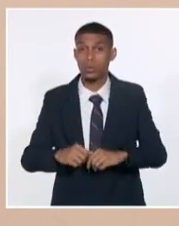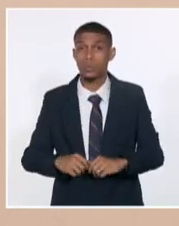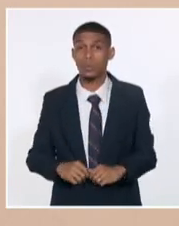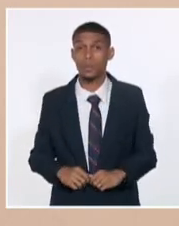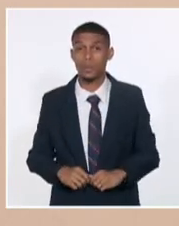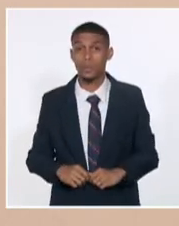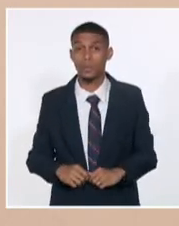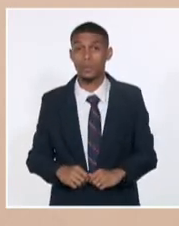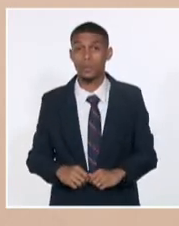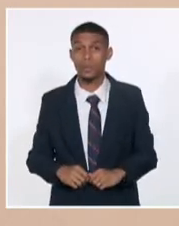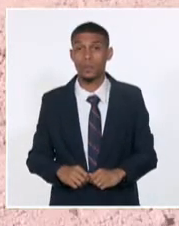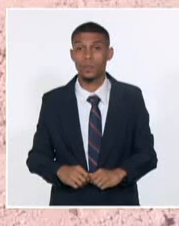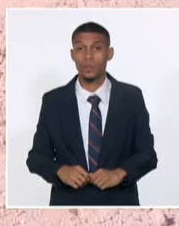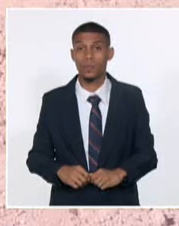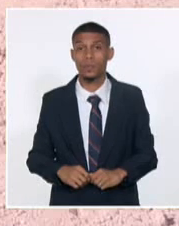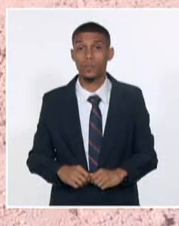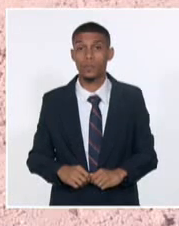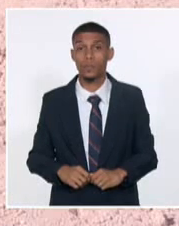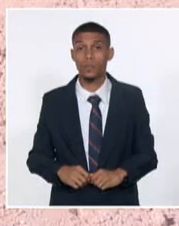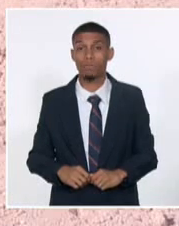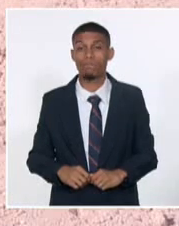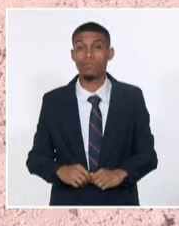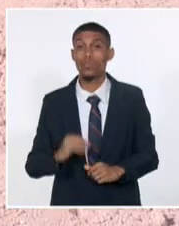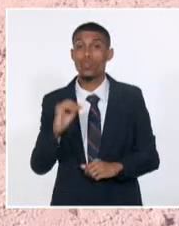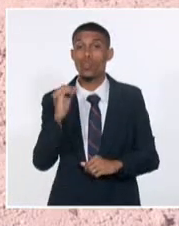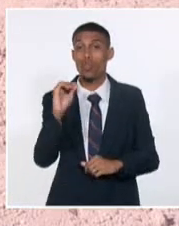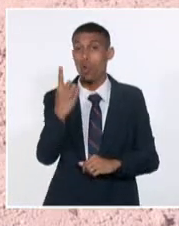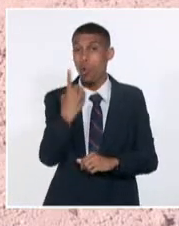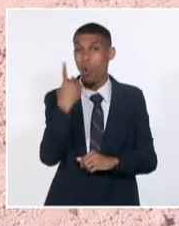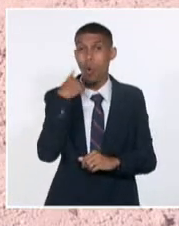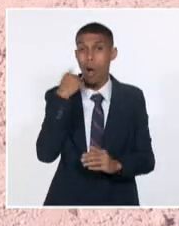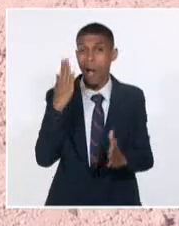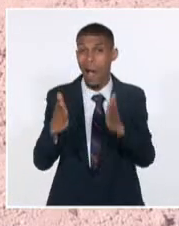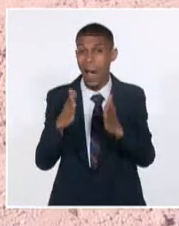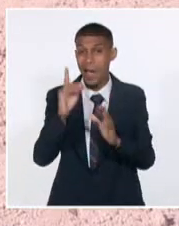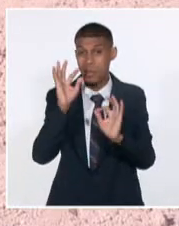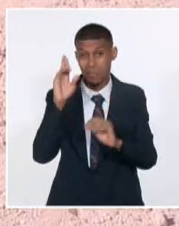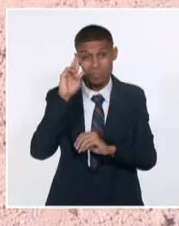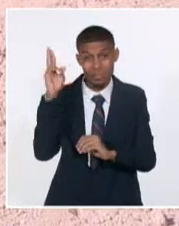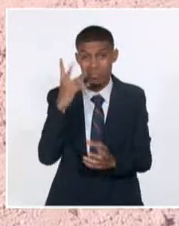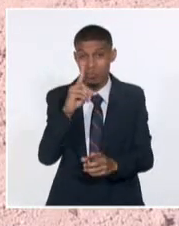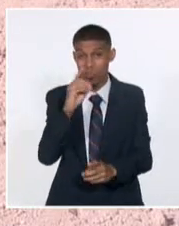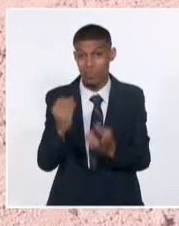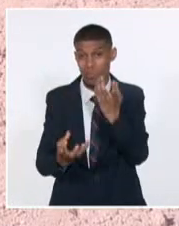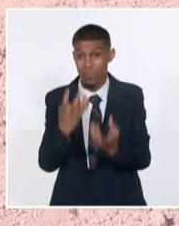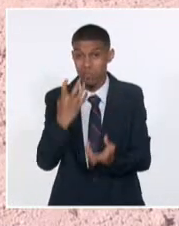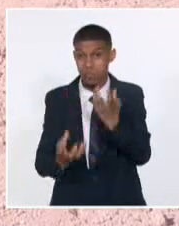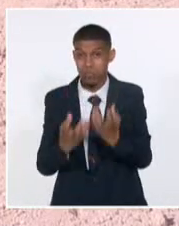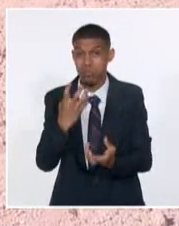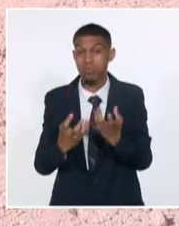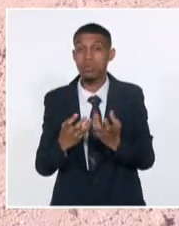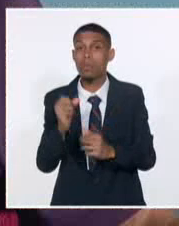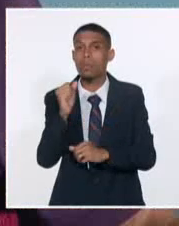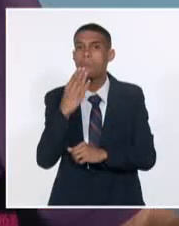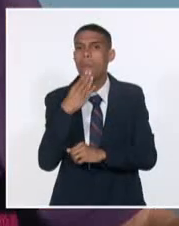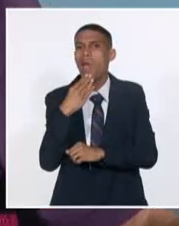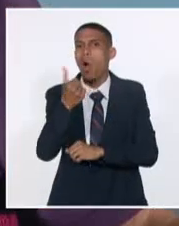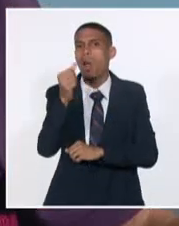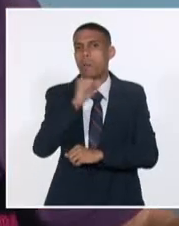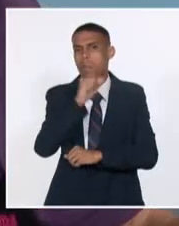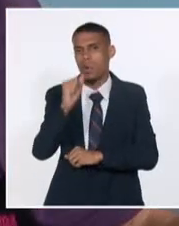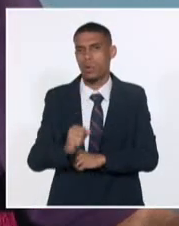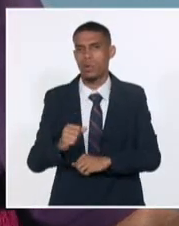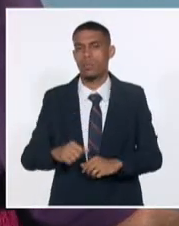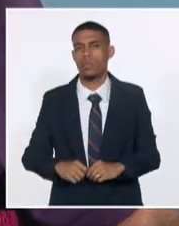orágena desde el punto de vista productivo. A un año de los acontecimientos quedan las experiencias para gestionar mejor el periodismo en tiempos de crisis. Y la